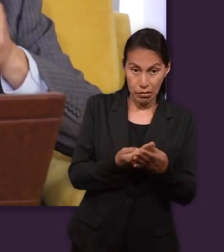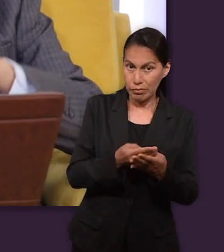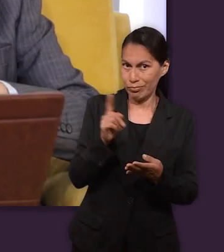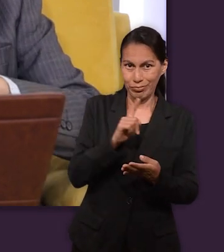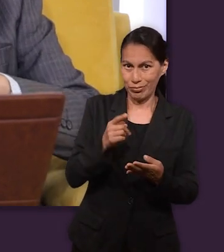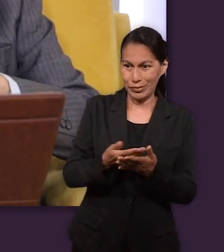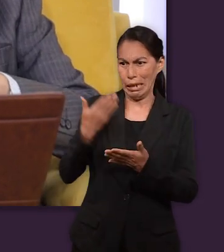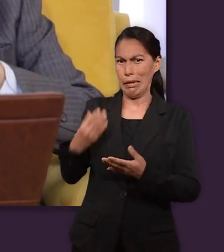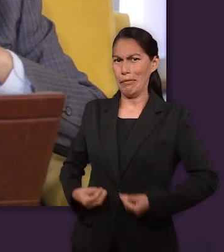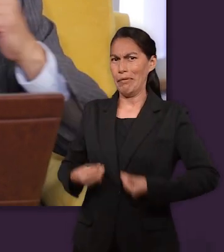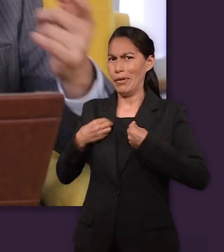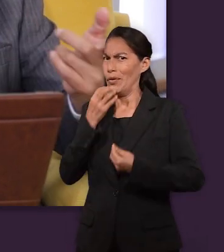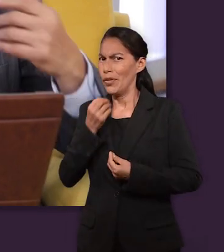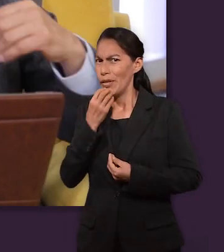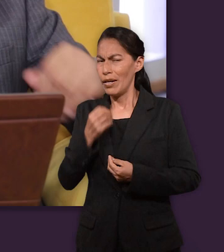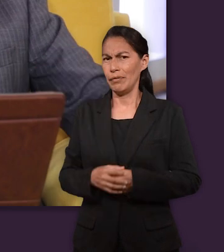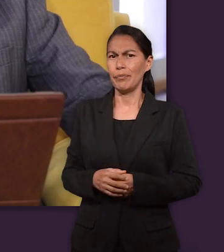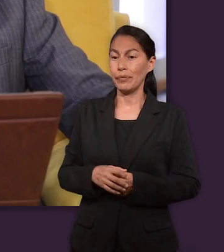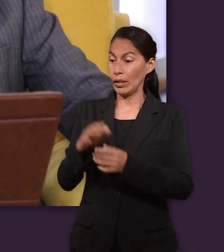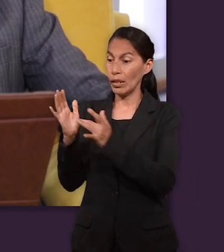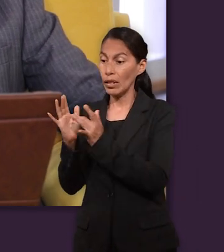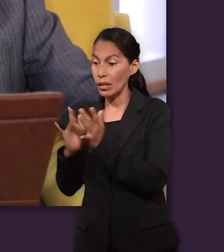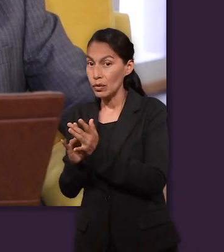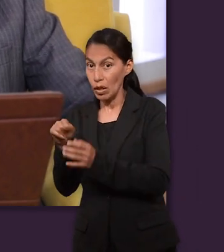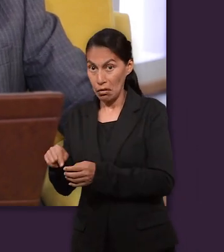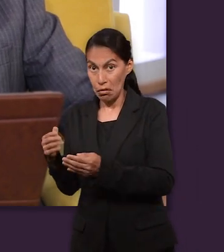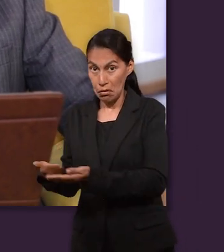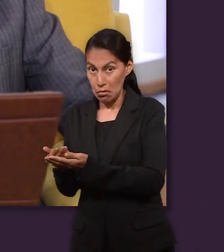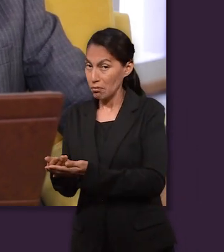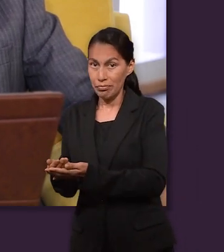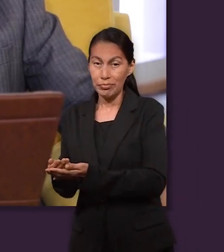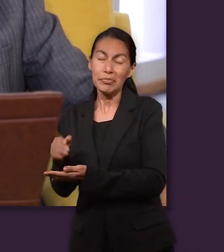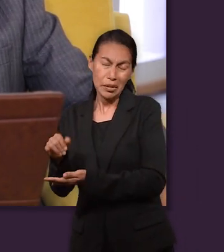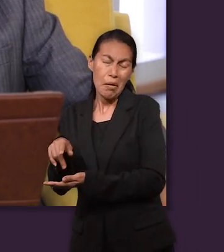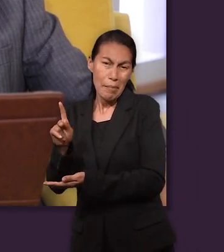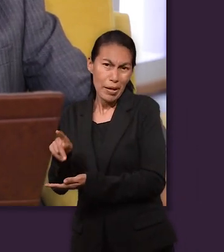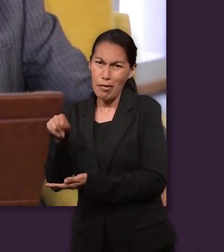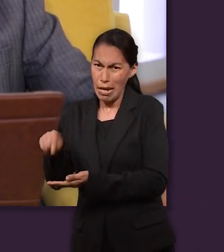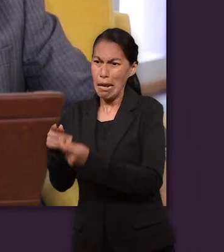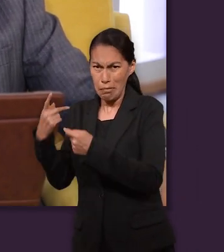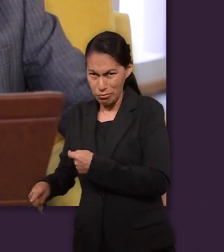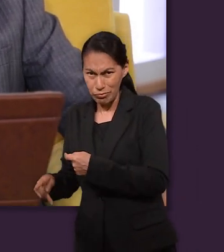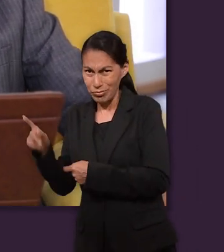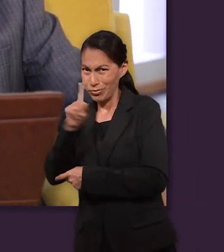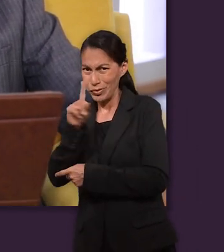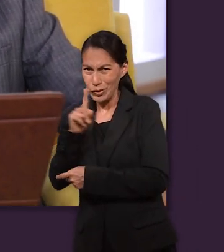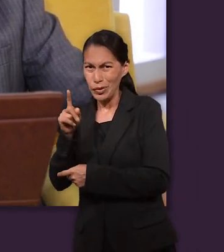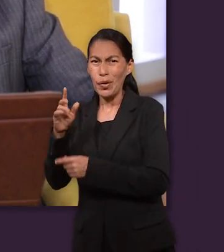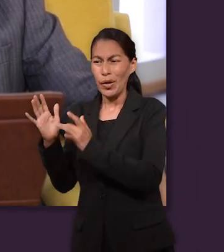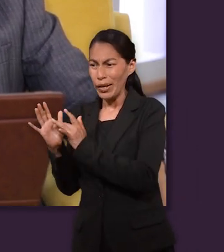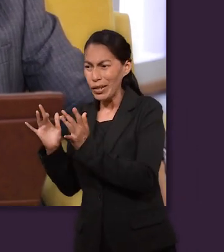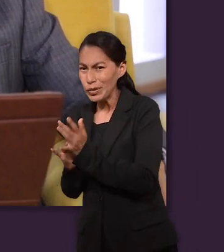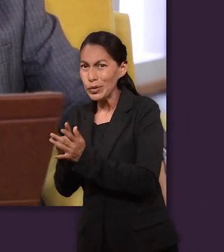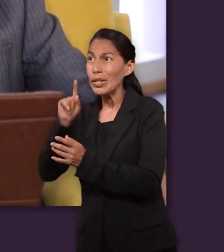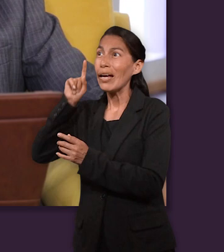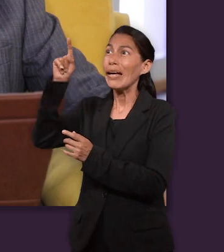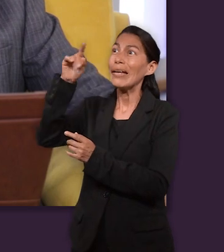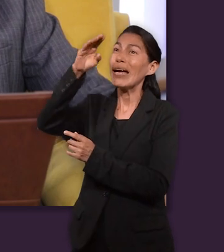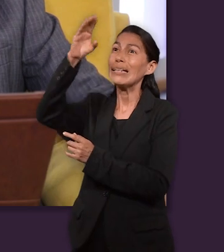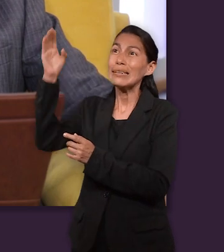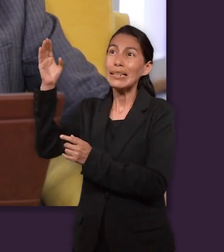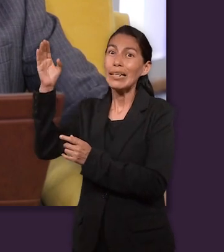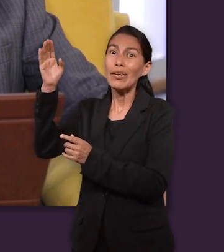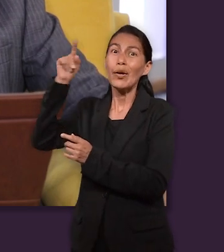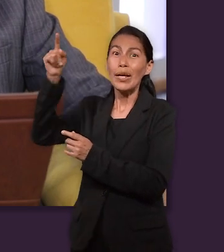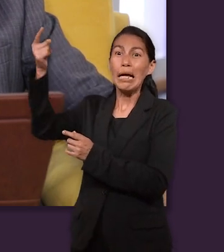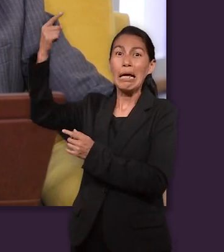Daniel tampoco había nacido ahí, lo habían traído de Judea. ¿Y ahora qué con nuestro Señor y Salvador Jesucristo? Bueno, también el Señor Jesucristo tampoco era de este